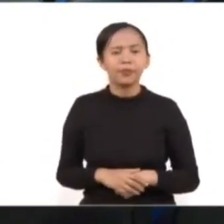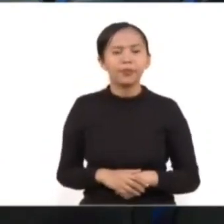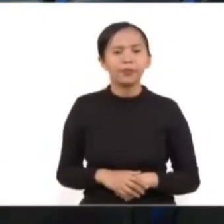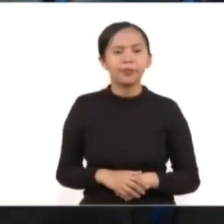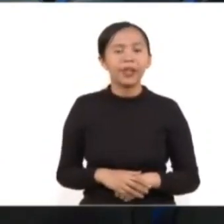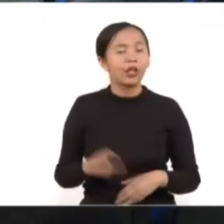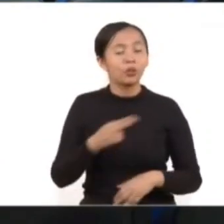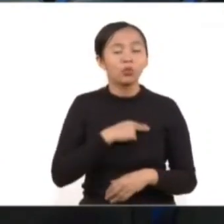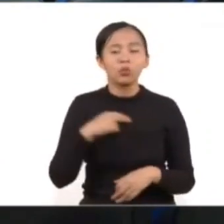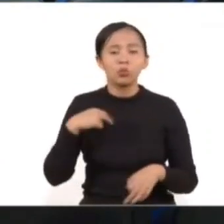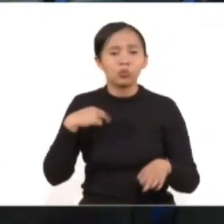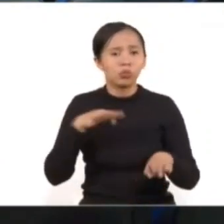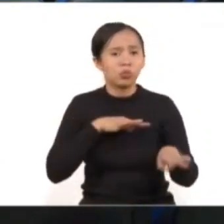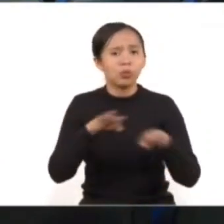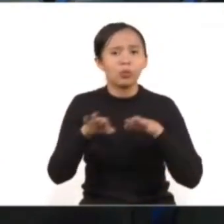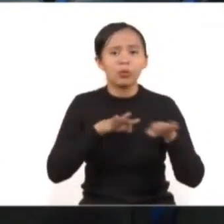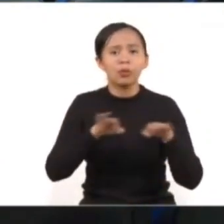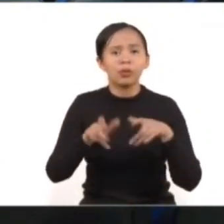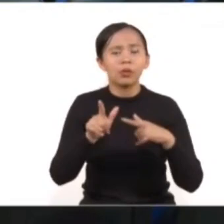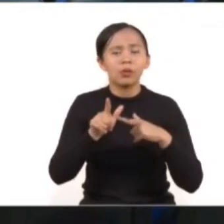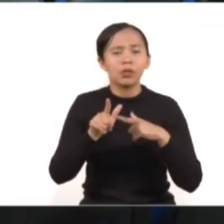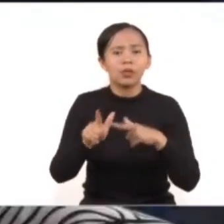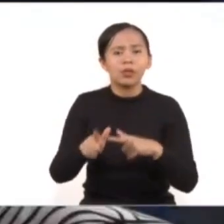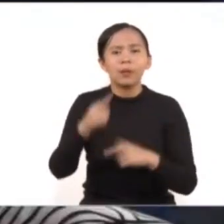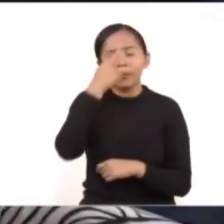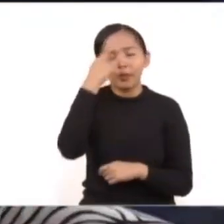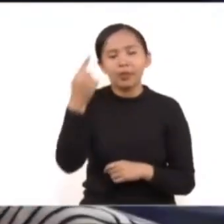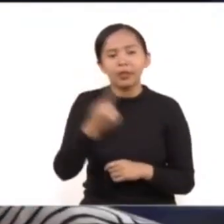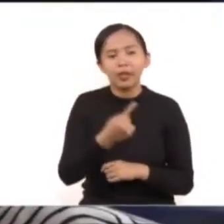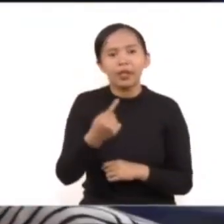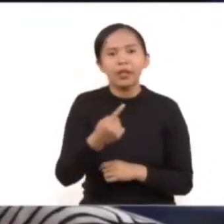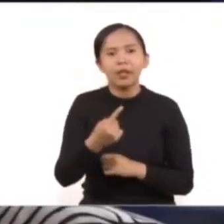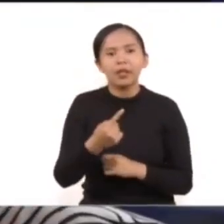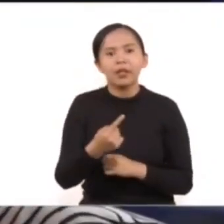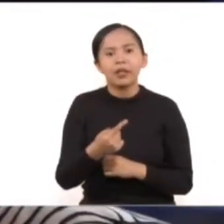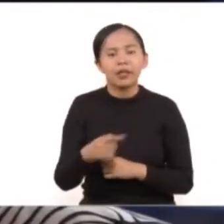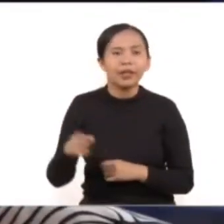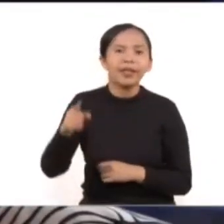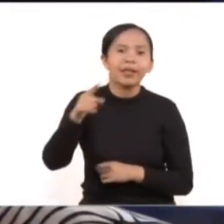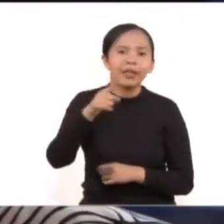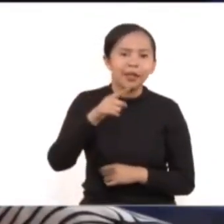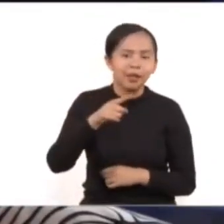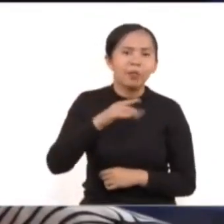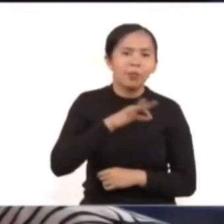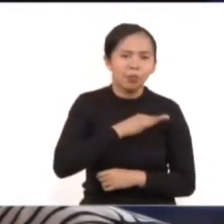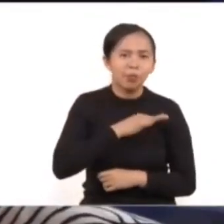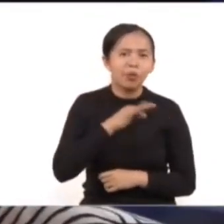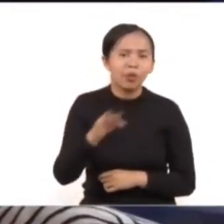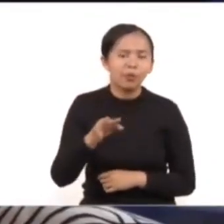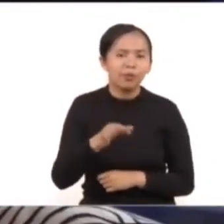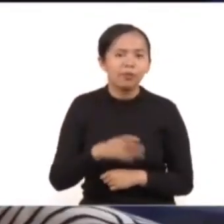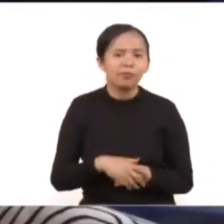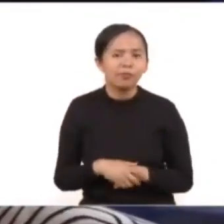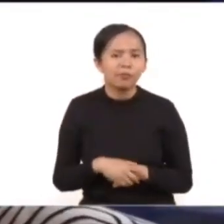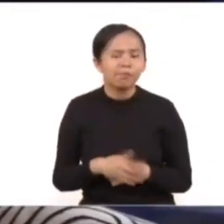sentido continuaremos trabajando con ese fin para poder garantizar efectivamente el